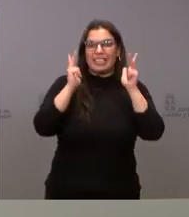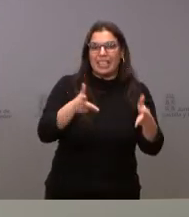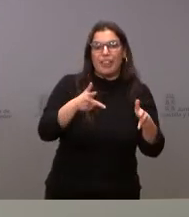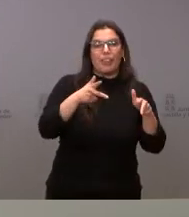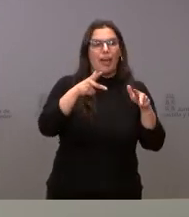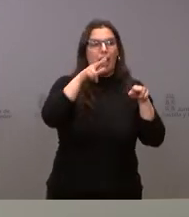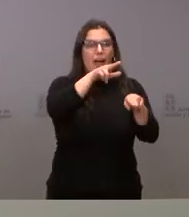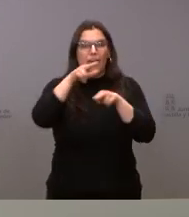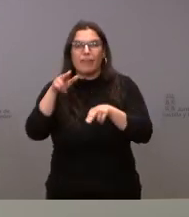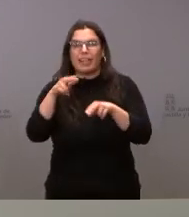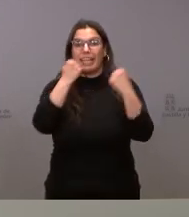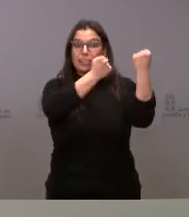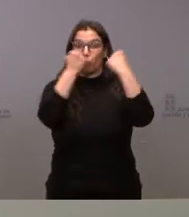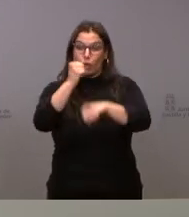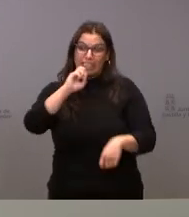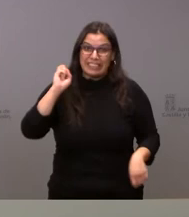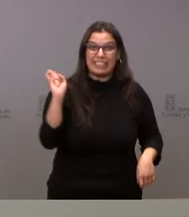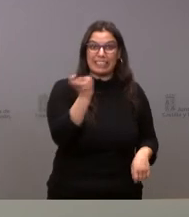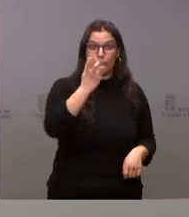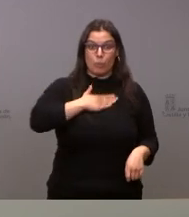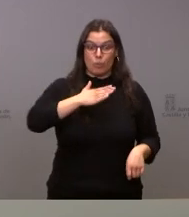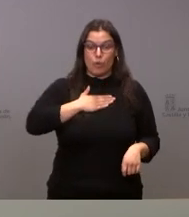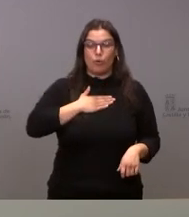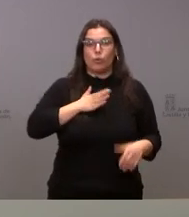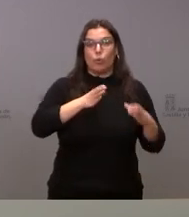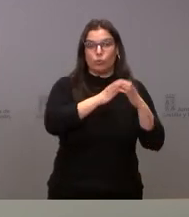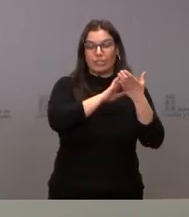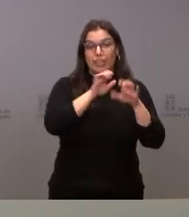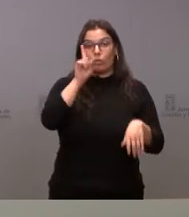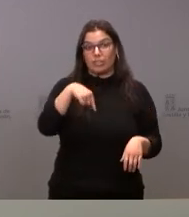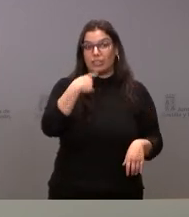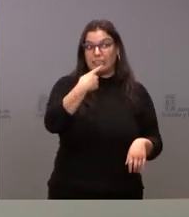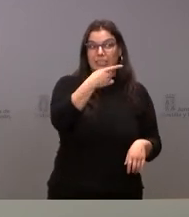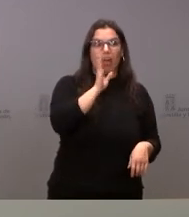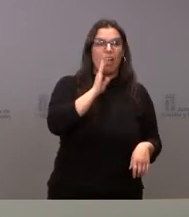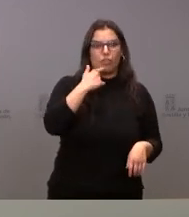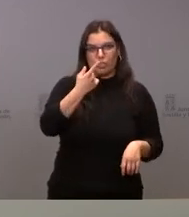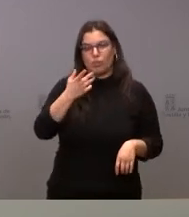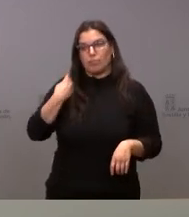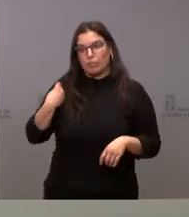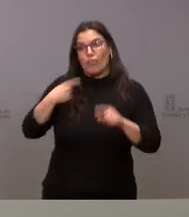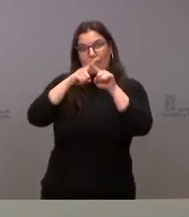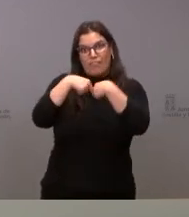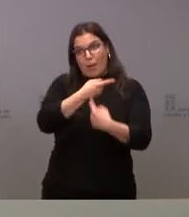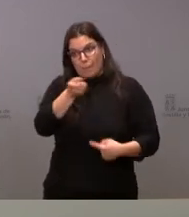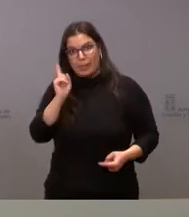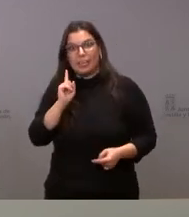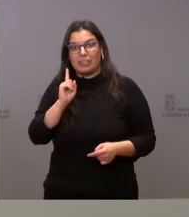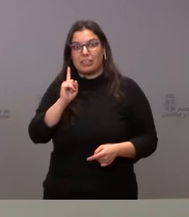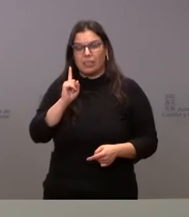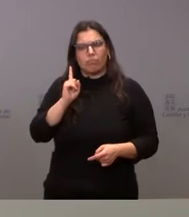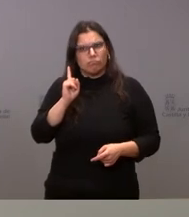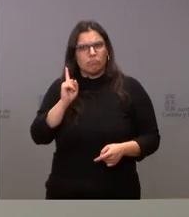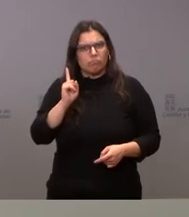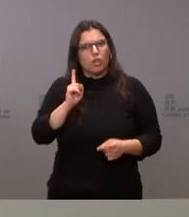o instituciones que tiene la propia Junta de Castile y León y también estamos hablando como usted ha señalado y lo dije yo antes de las propias familias que en una muestra muy